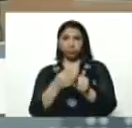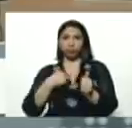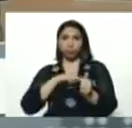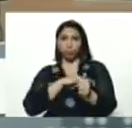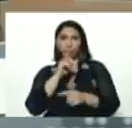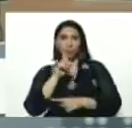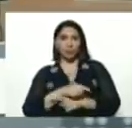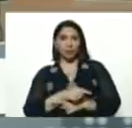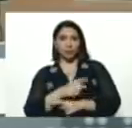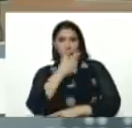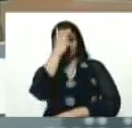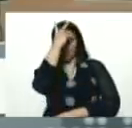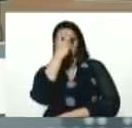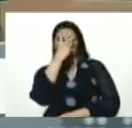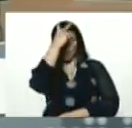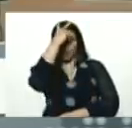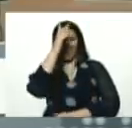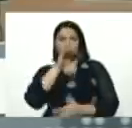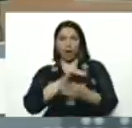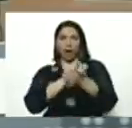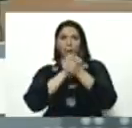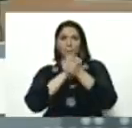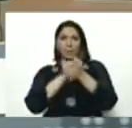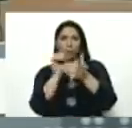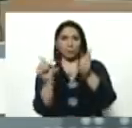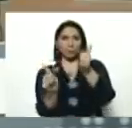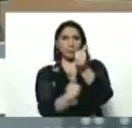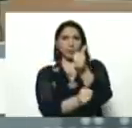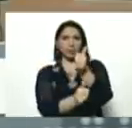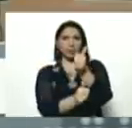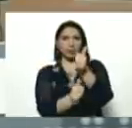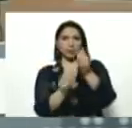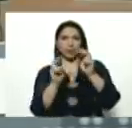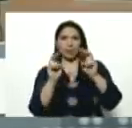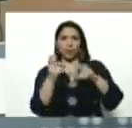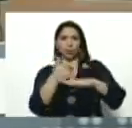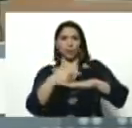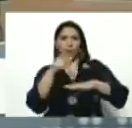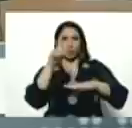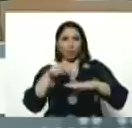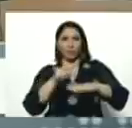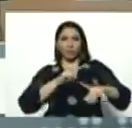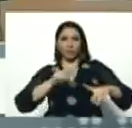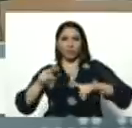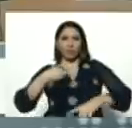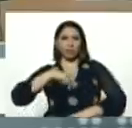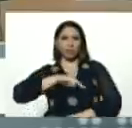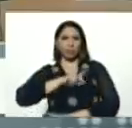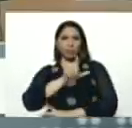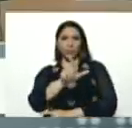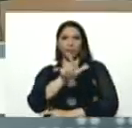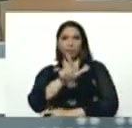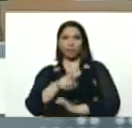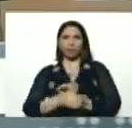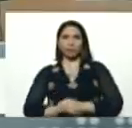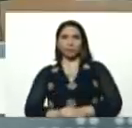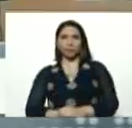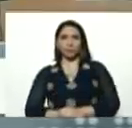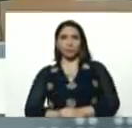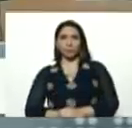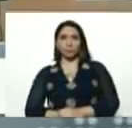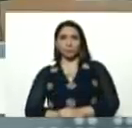Tarek El Aizami, compañero, vicepresidente de gobierno, pero además, dirigente de nuestro partido, ha estado,